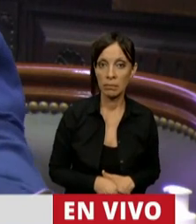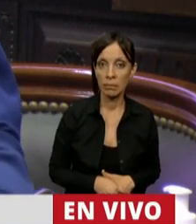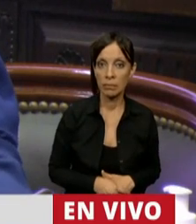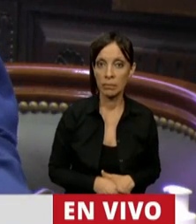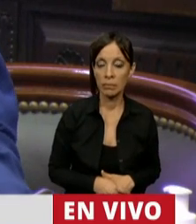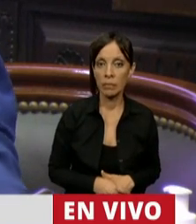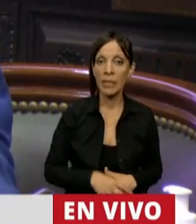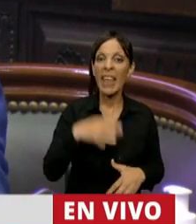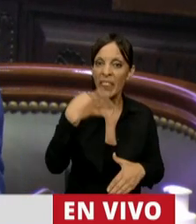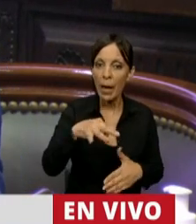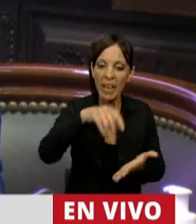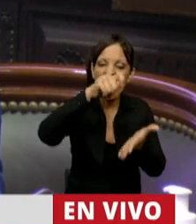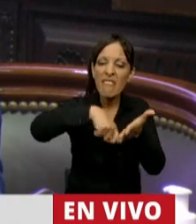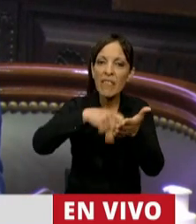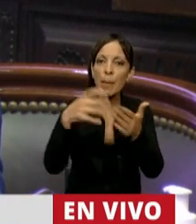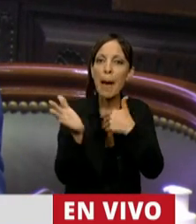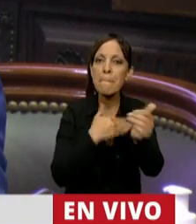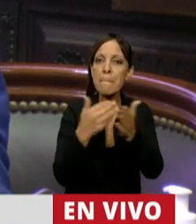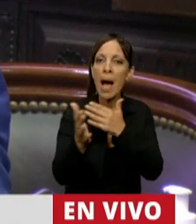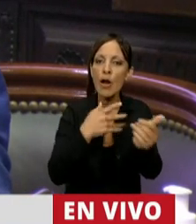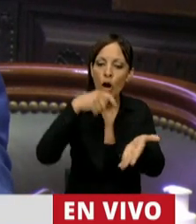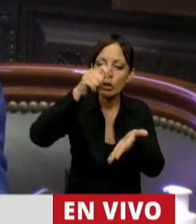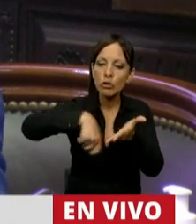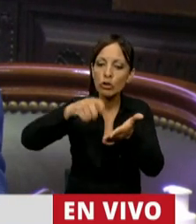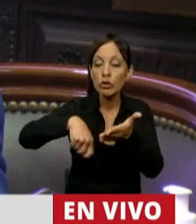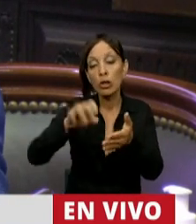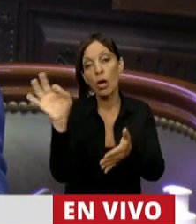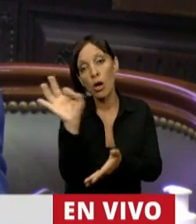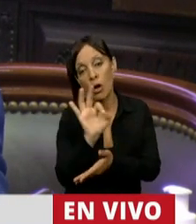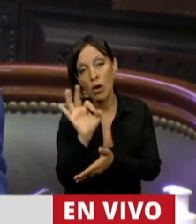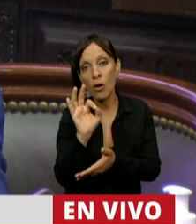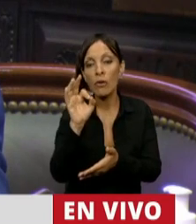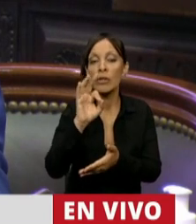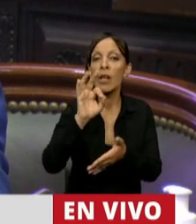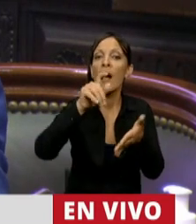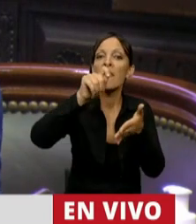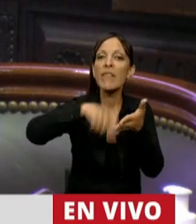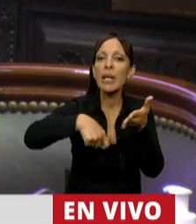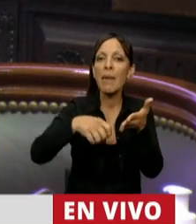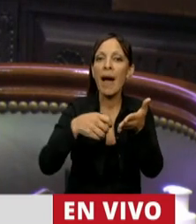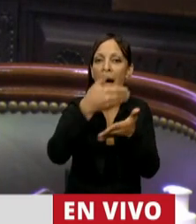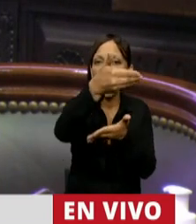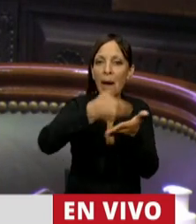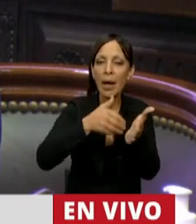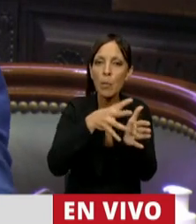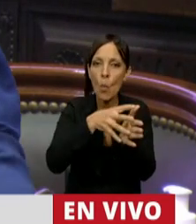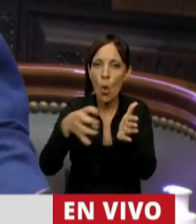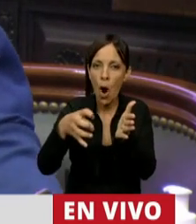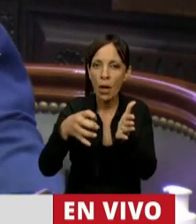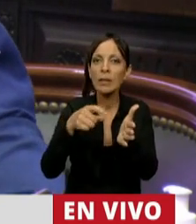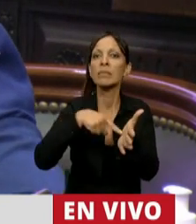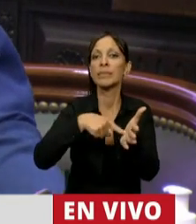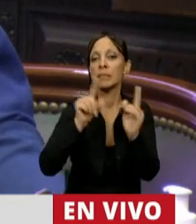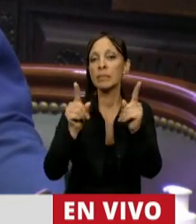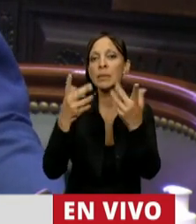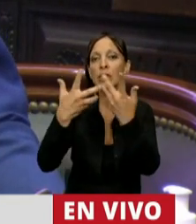Con la firma manuscrita y o con la firma digital, la cual el propio